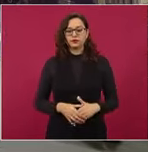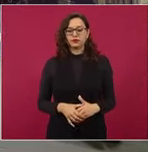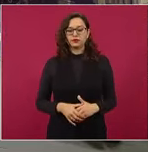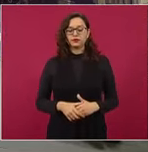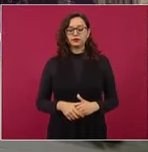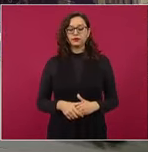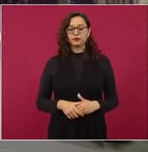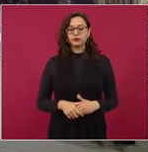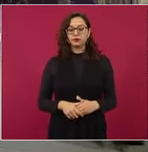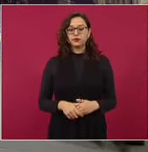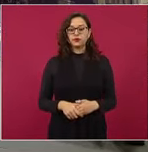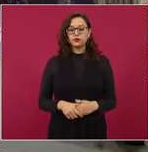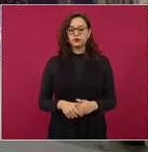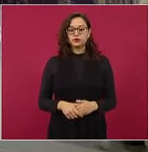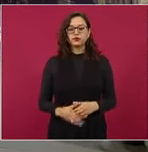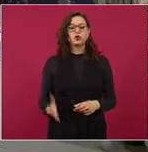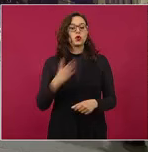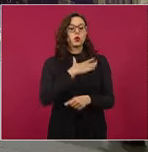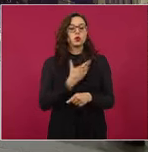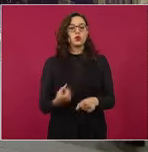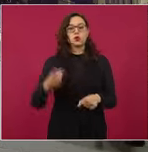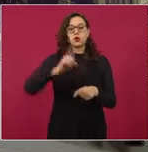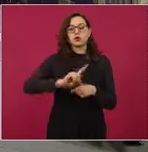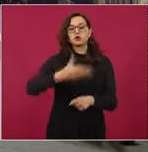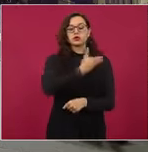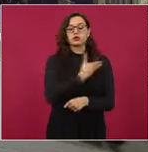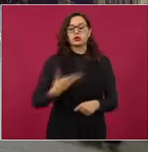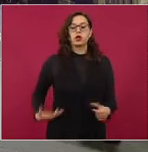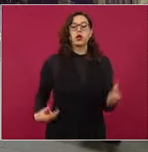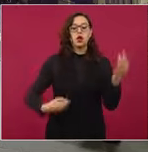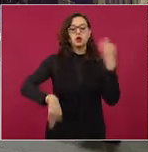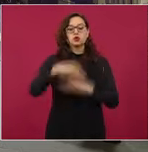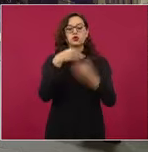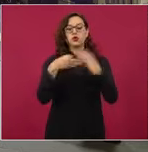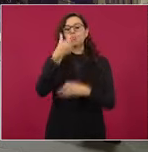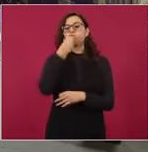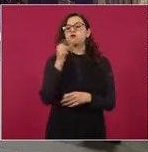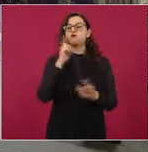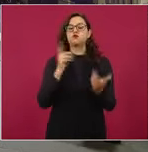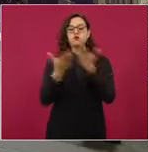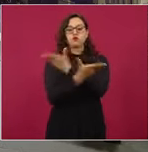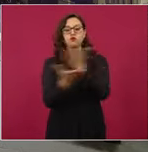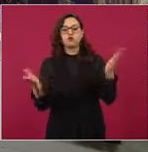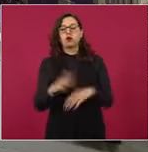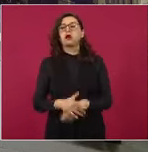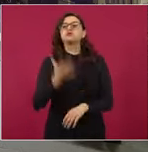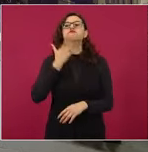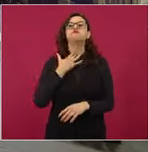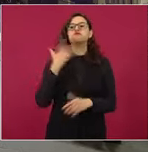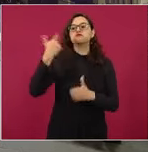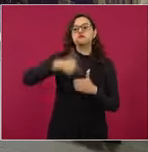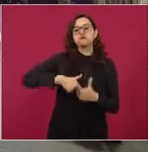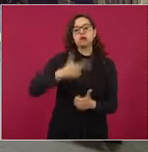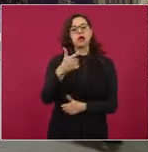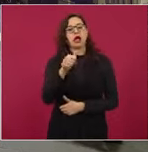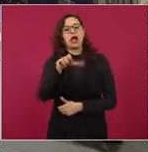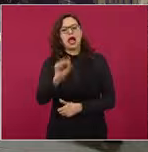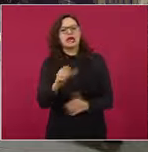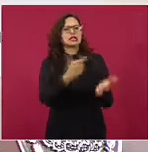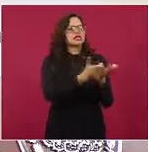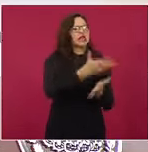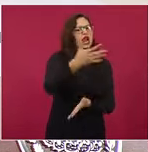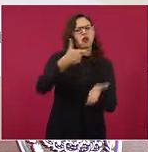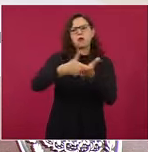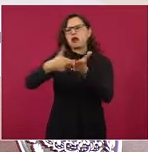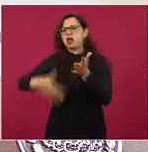Buenos días, señor presidente. Buenos días a todas y a todos ustedes quienes quieren el precio de los combustibles. Vamos a iniciar